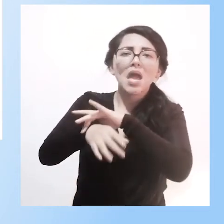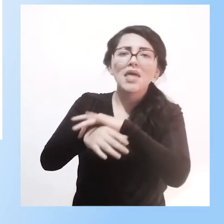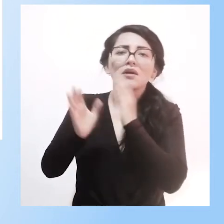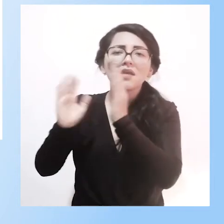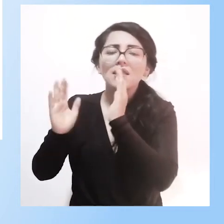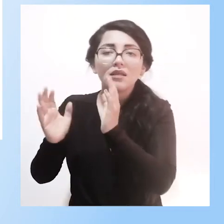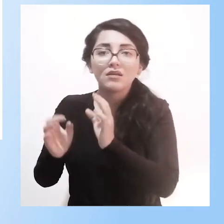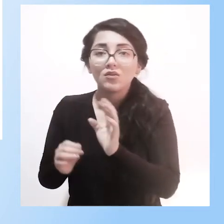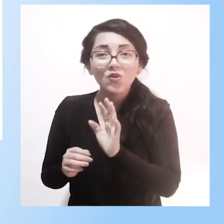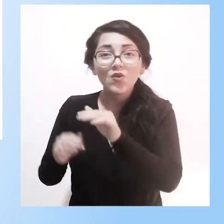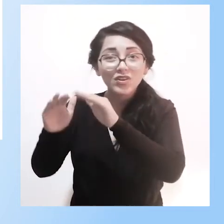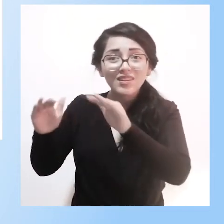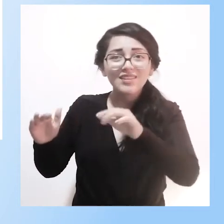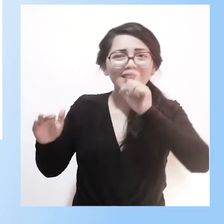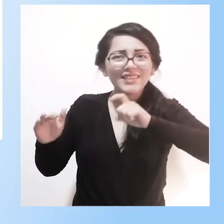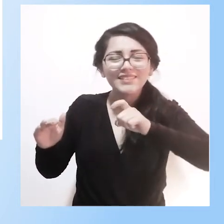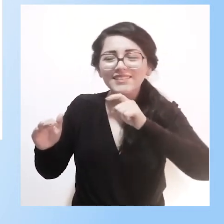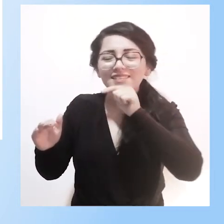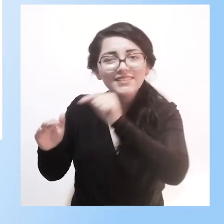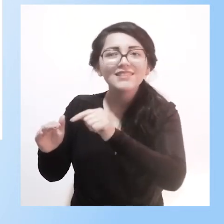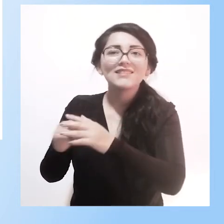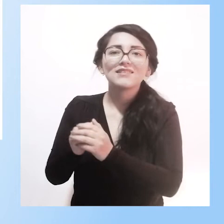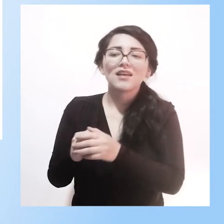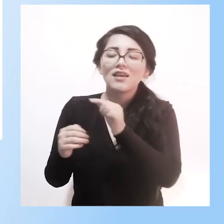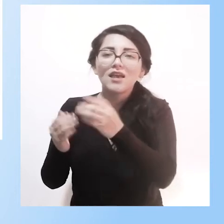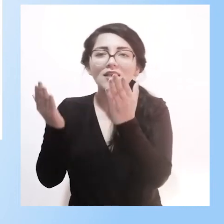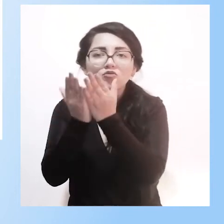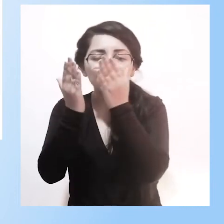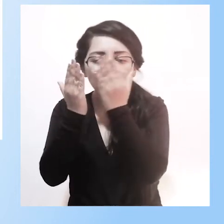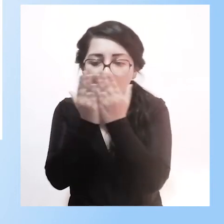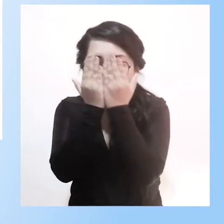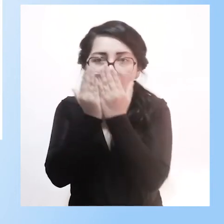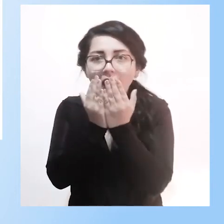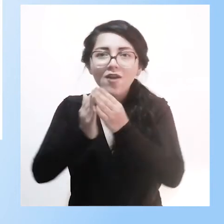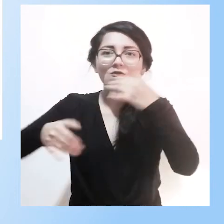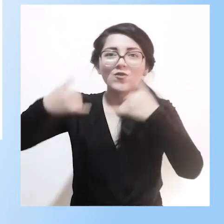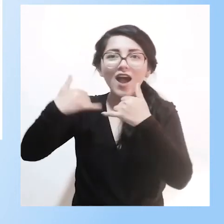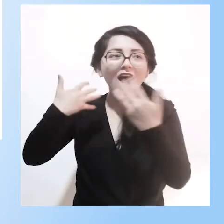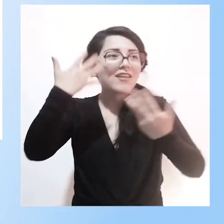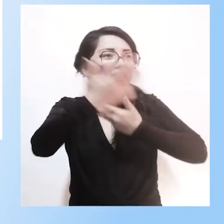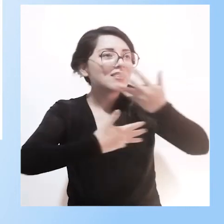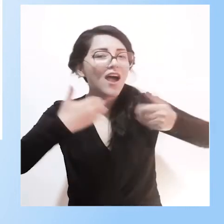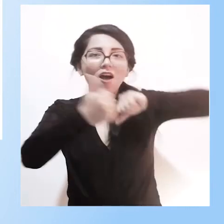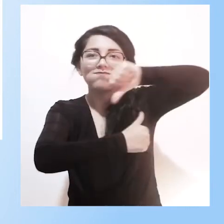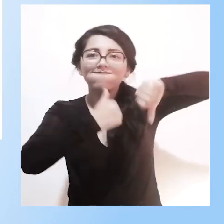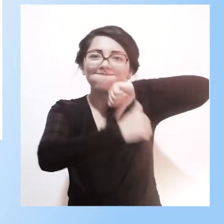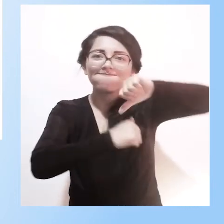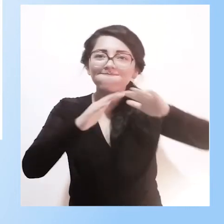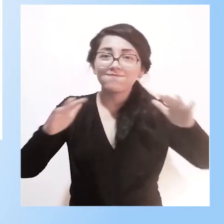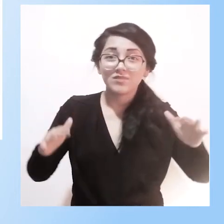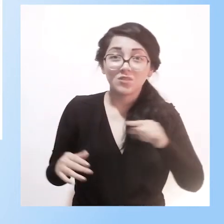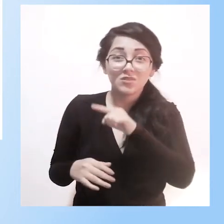hospital tiene que seguir con las actividades que le son propias, como estudiar, jugar, hablar, reírse, estar con otros niños. El que no